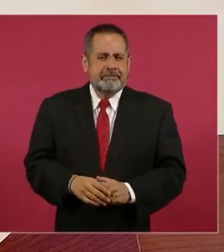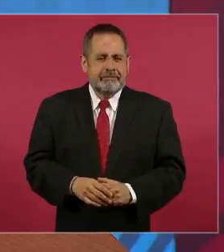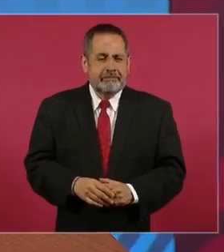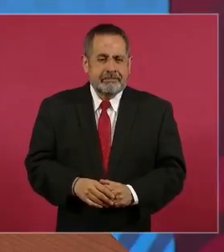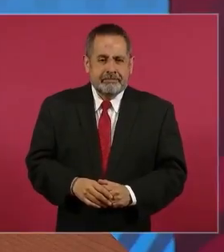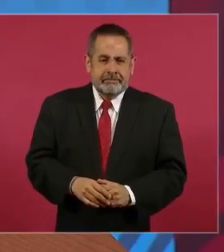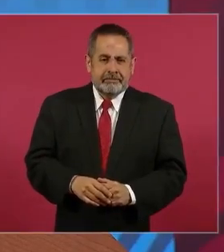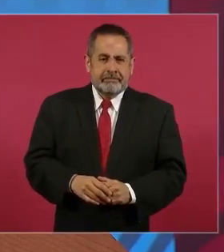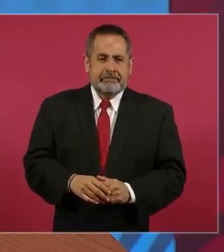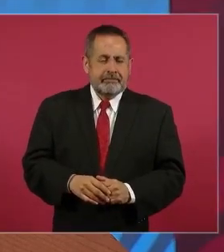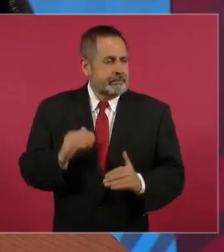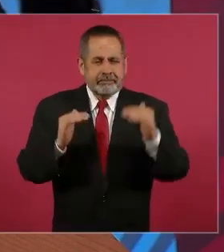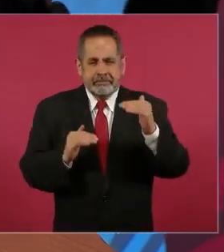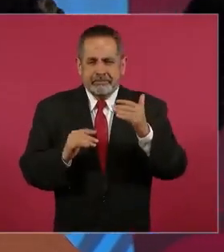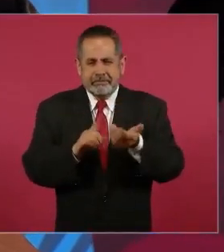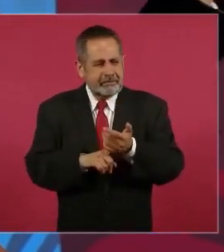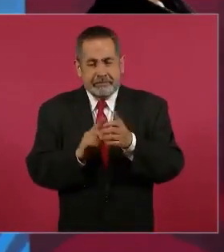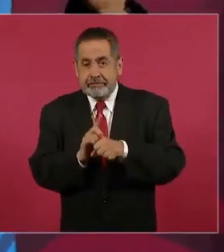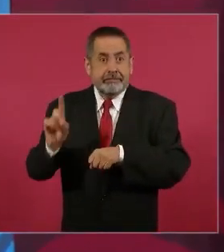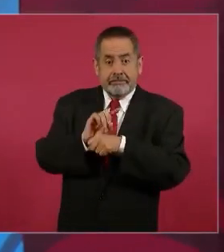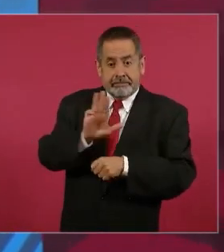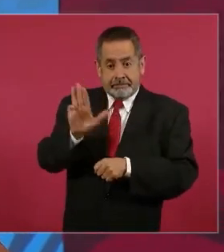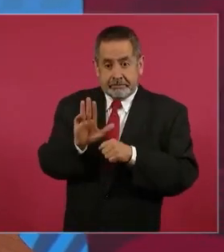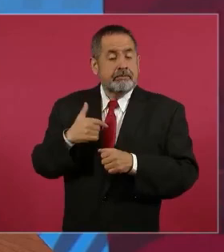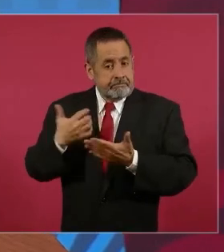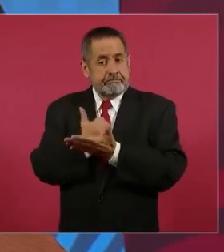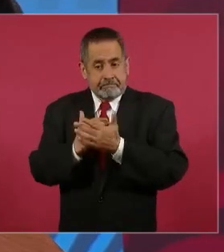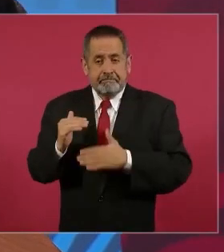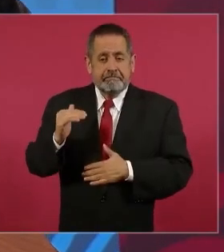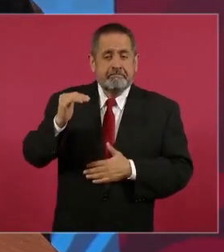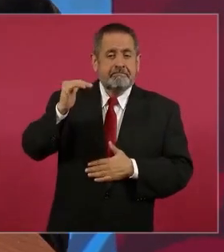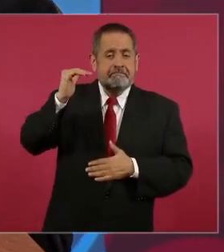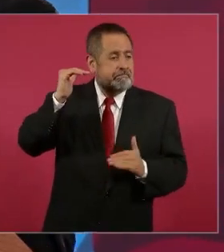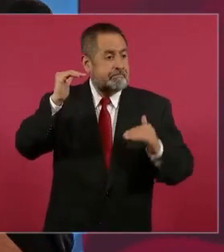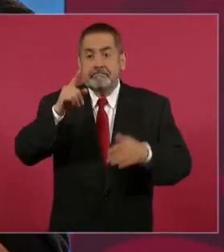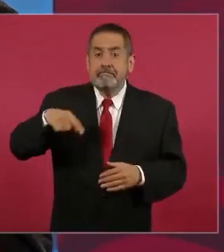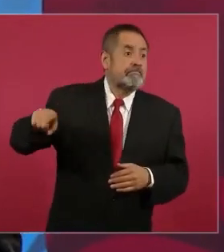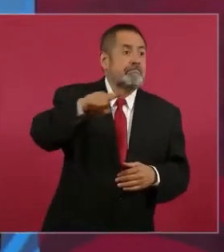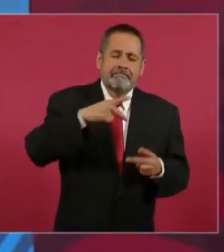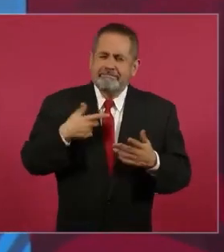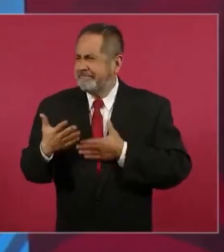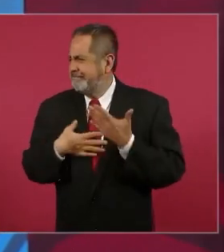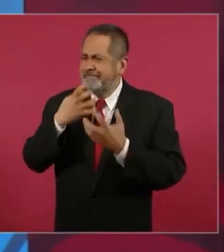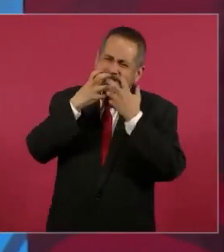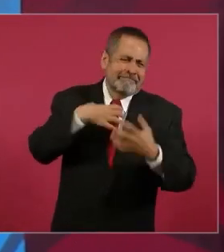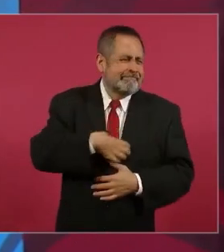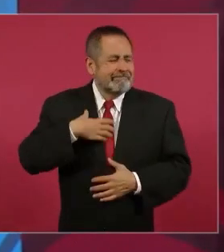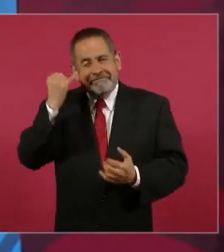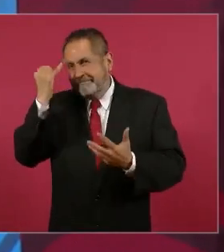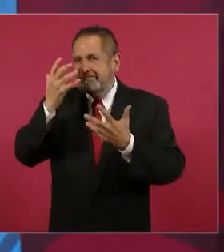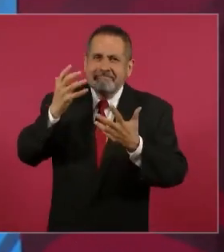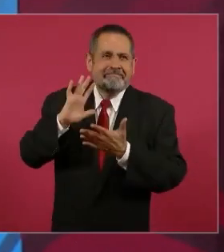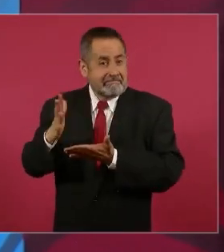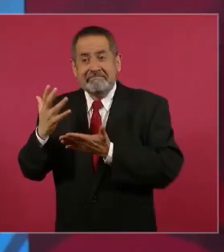bueno como fue todo el día del miércoles que iba yo ganando imagínense la gente la alegría la ilusión